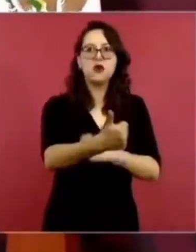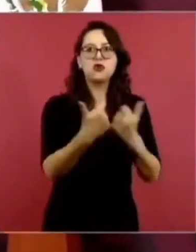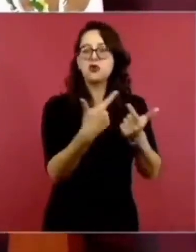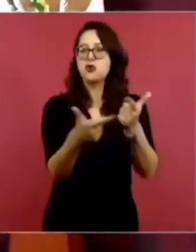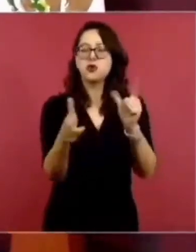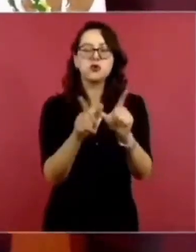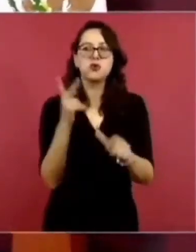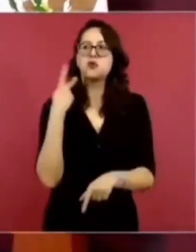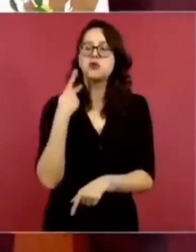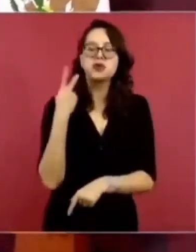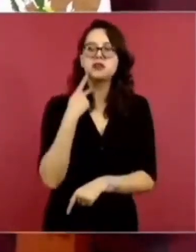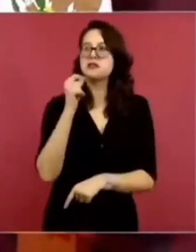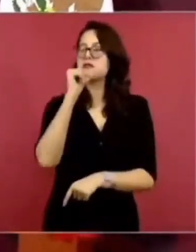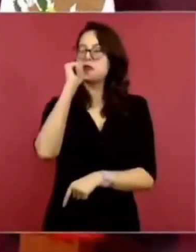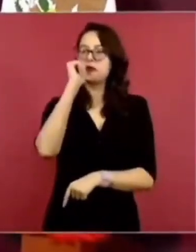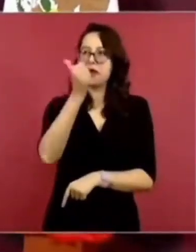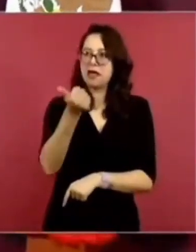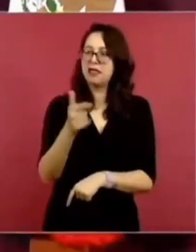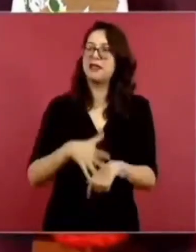que son